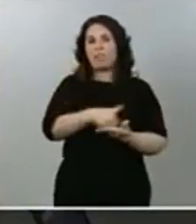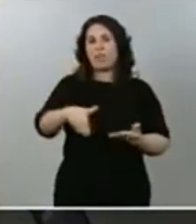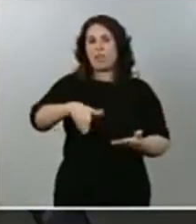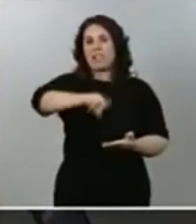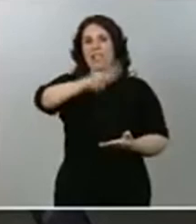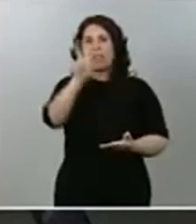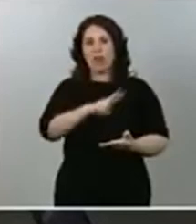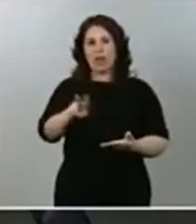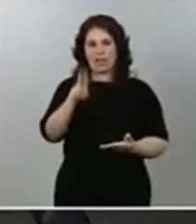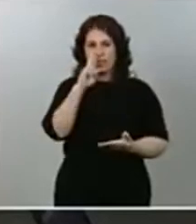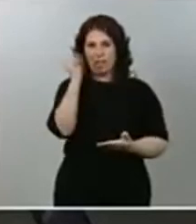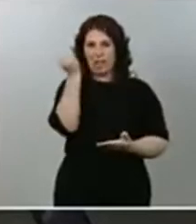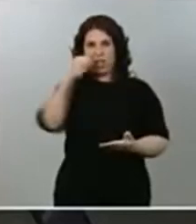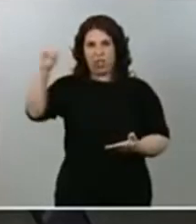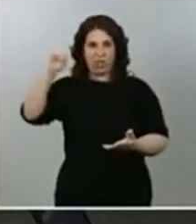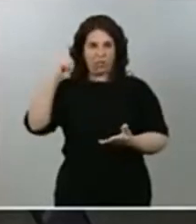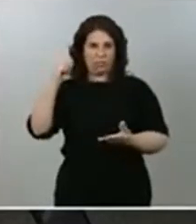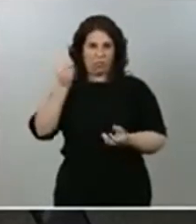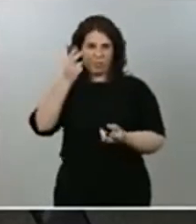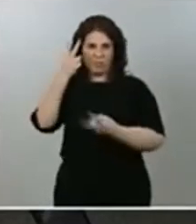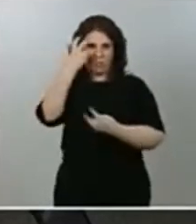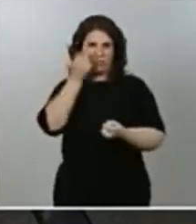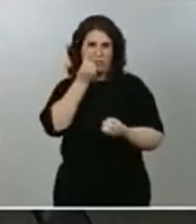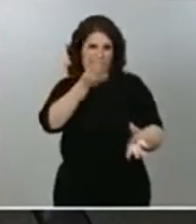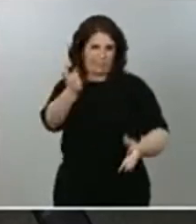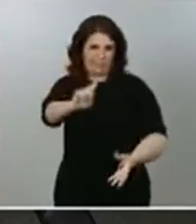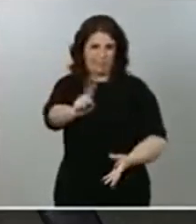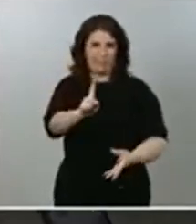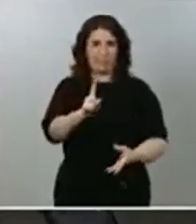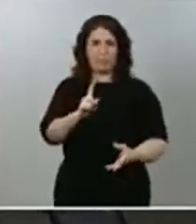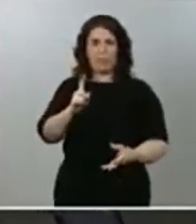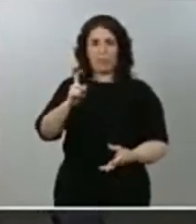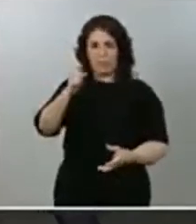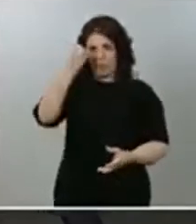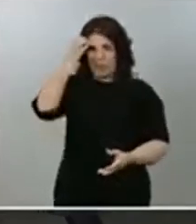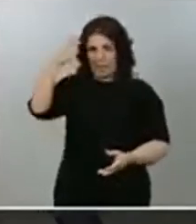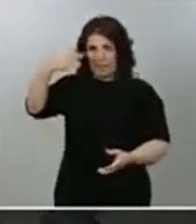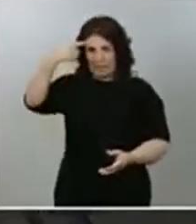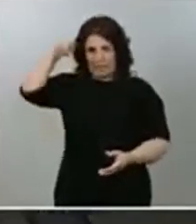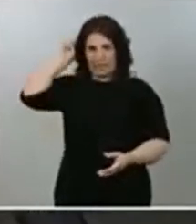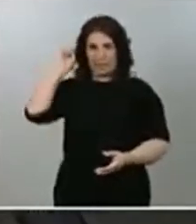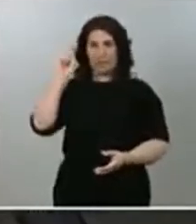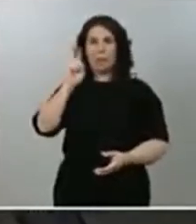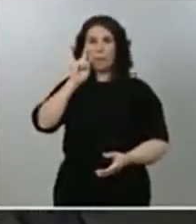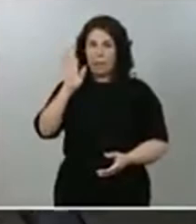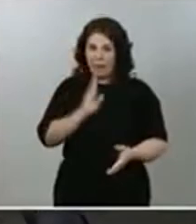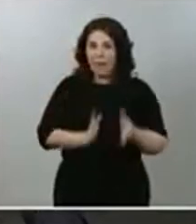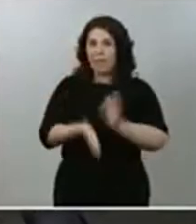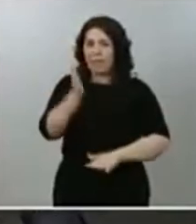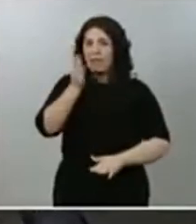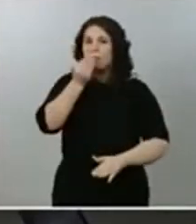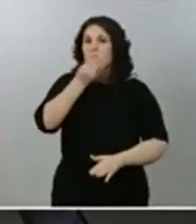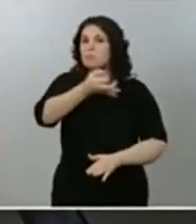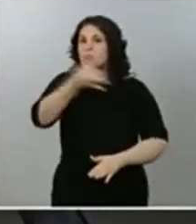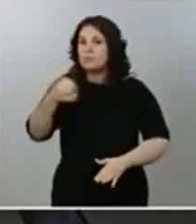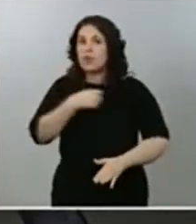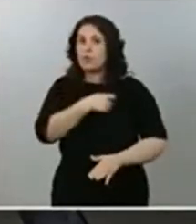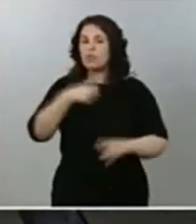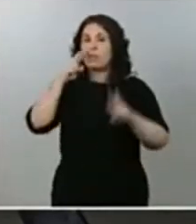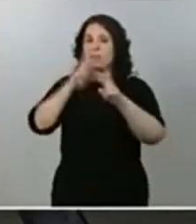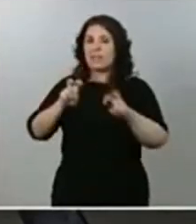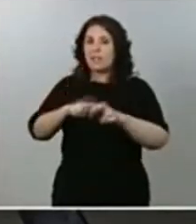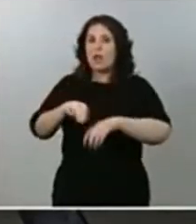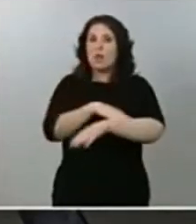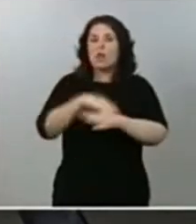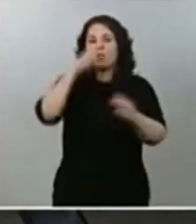exjefe del Estado, parece que sí que podría ser necesaria ahora una comisión de investigación, querría saber si el gobierno está de acuerdo, bueno, comisión de